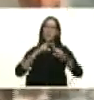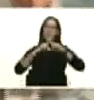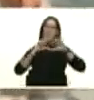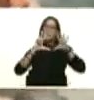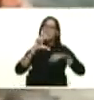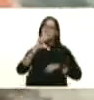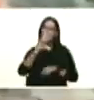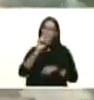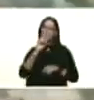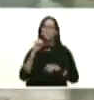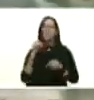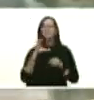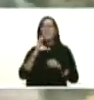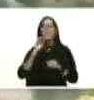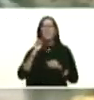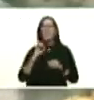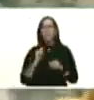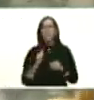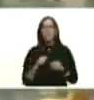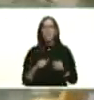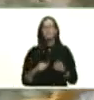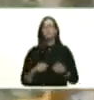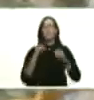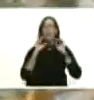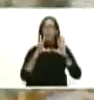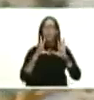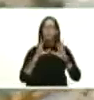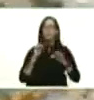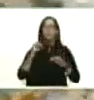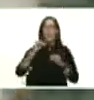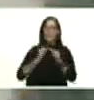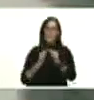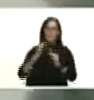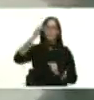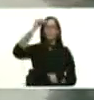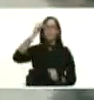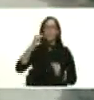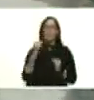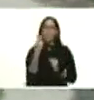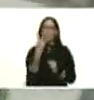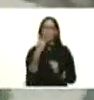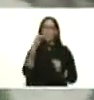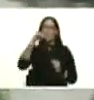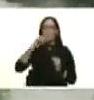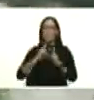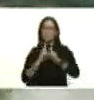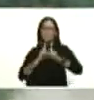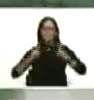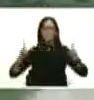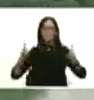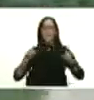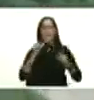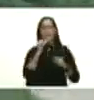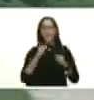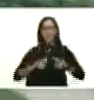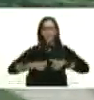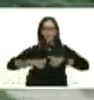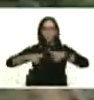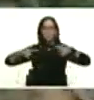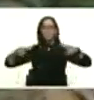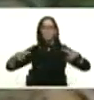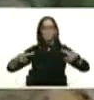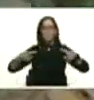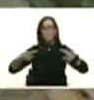creció a razón de 8 metros de ancho por 2 metros y medio de agua ¿qué